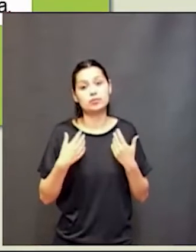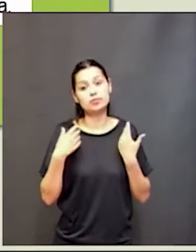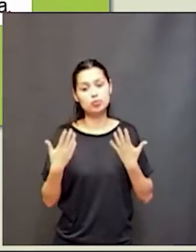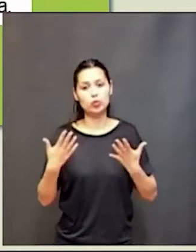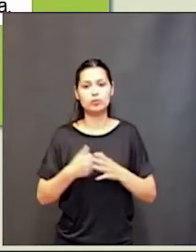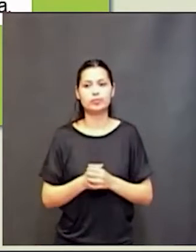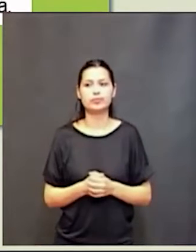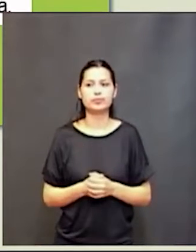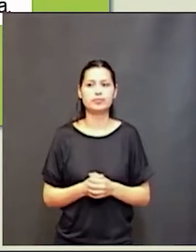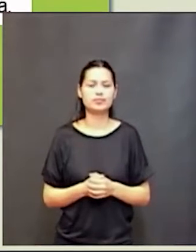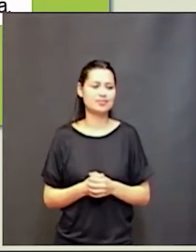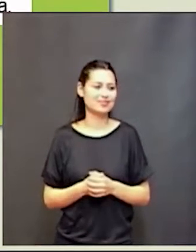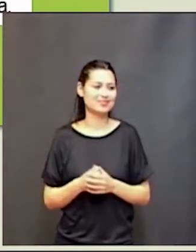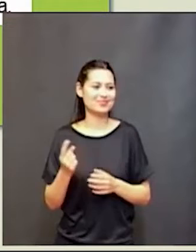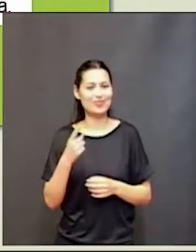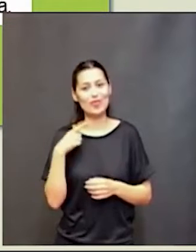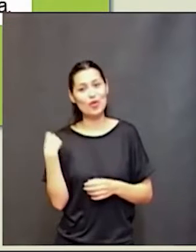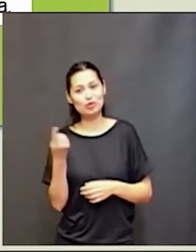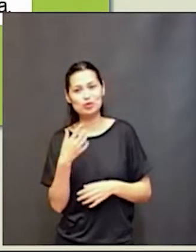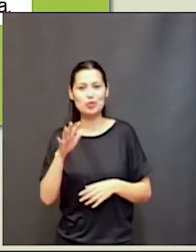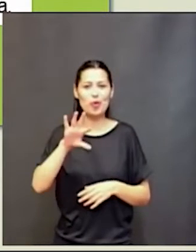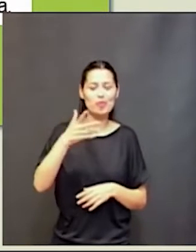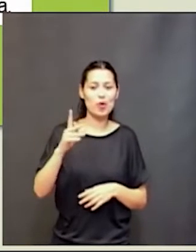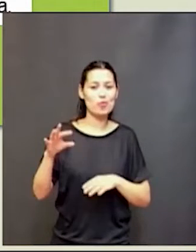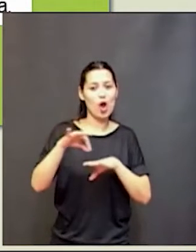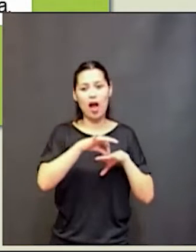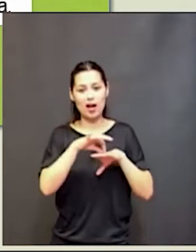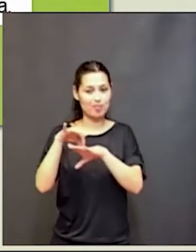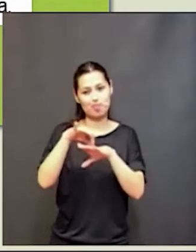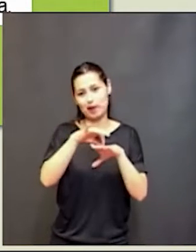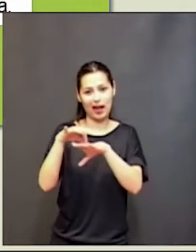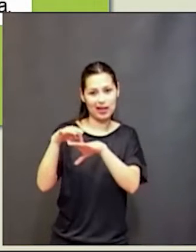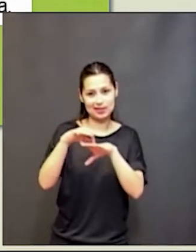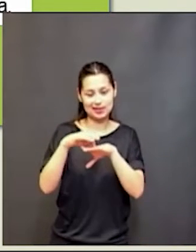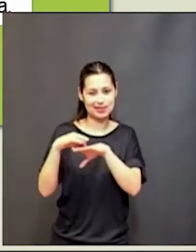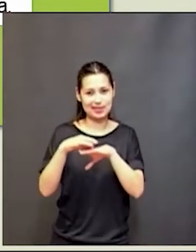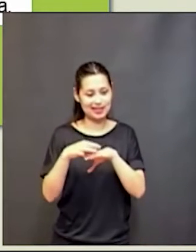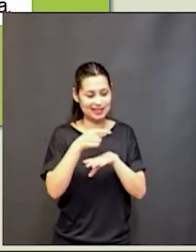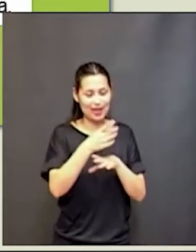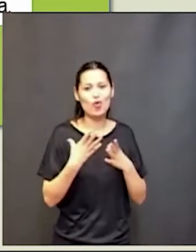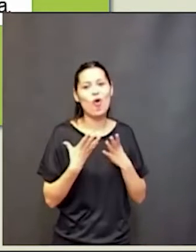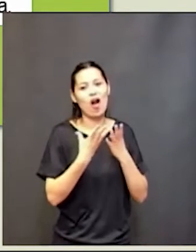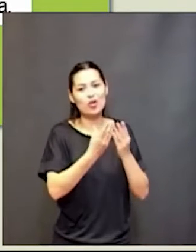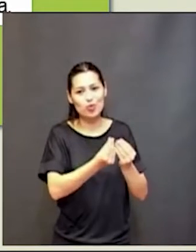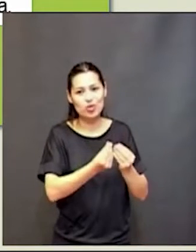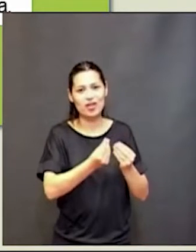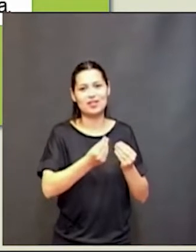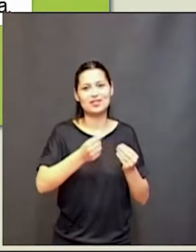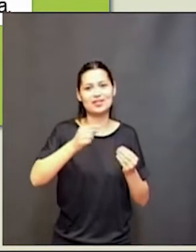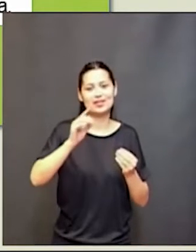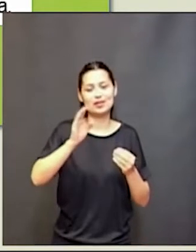como si fuésemos el GPS de ese circuito tensional y de ese control ejecutivo porque realmente